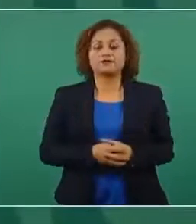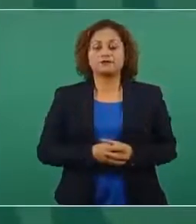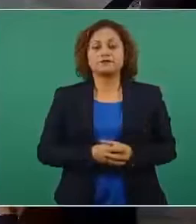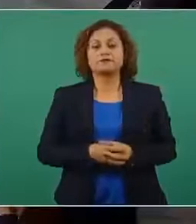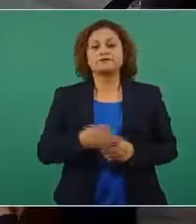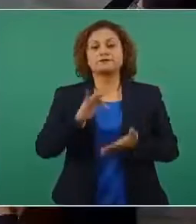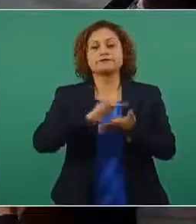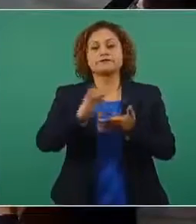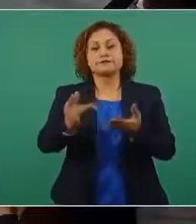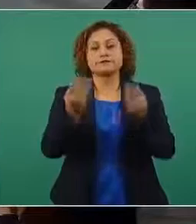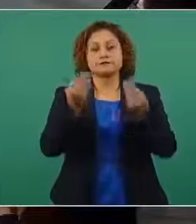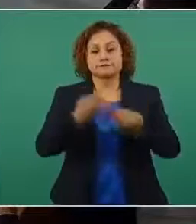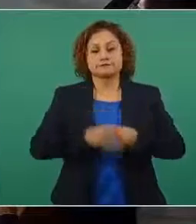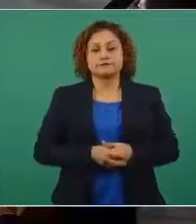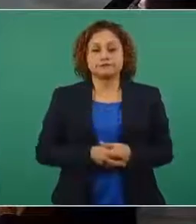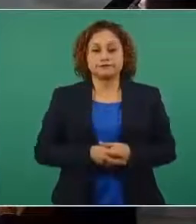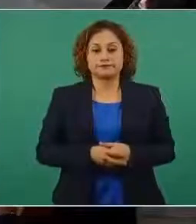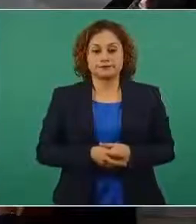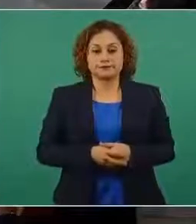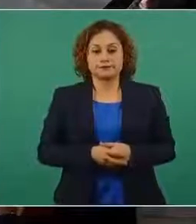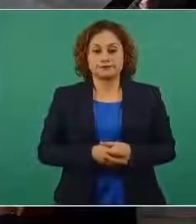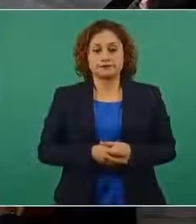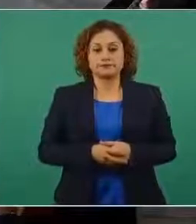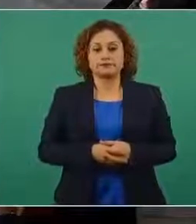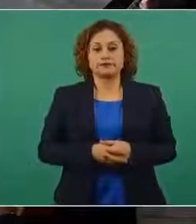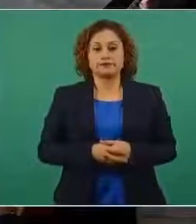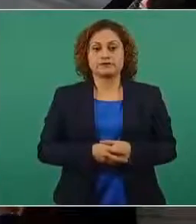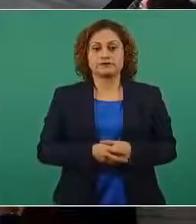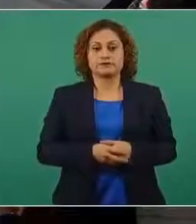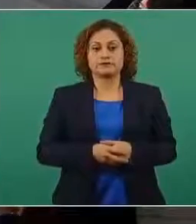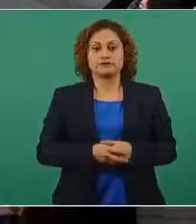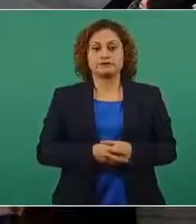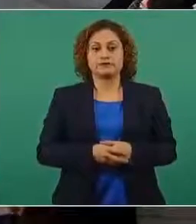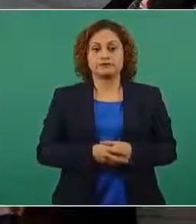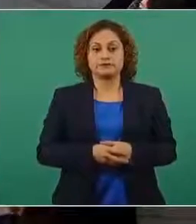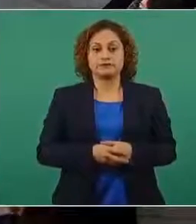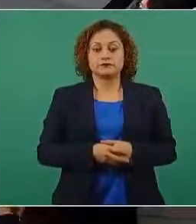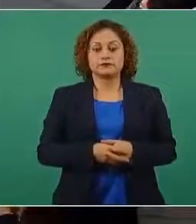muchas gracias ándale nada más nos queda este